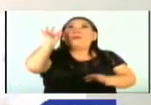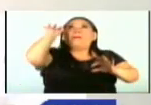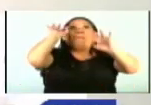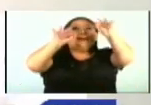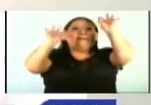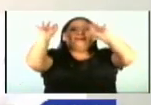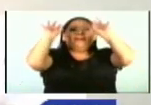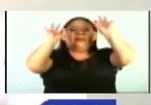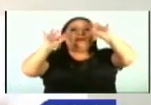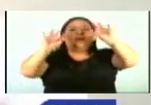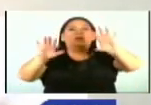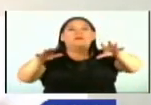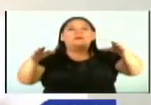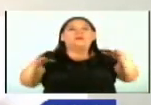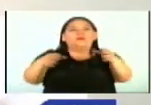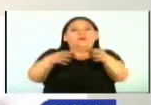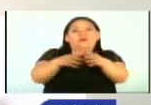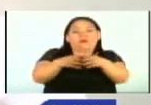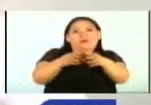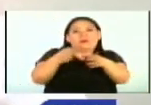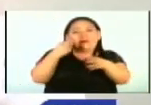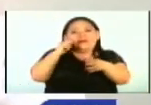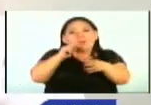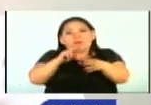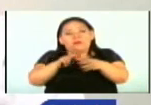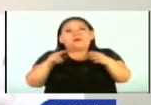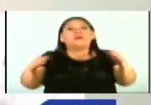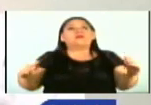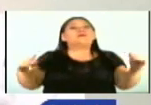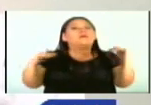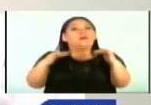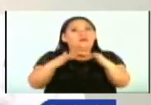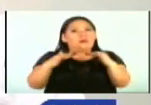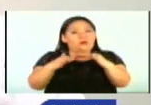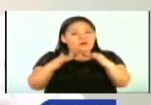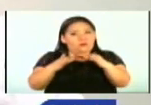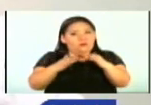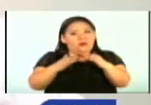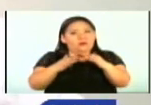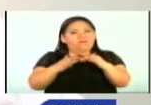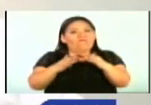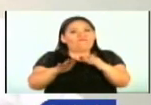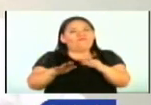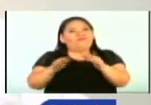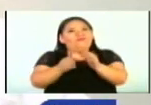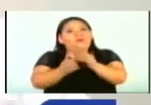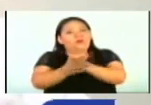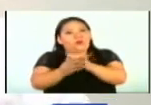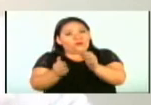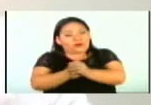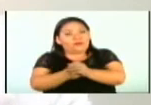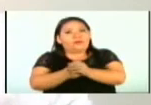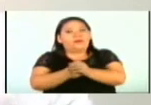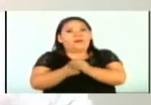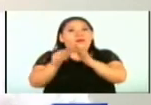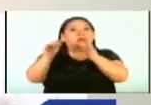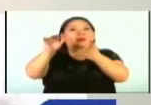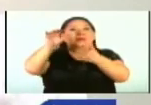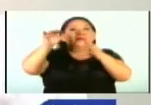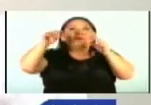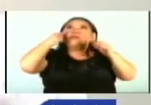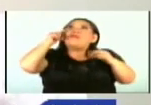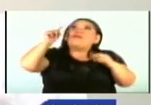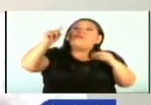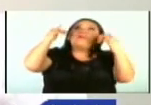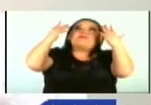producto de los incendios forestales en Guatemala, pero además todo esto del polvo del Sahara. Entonces, si mire este ambiente como que va a llover,